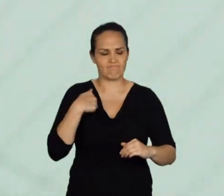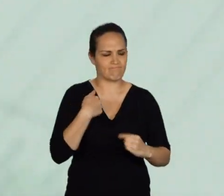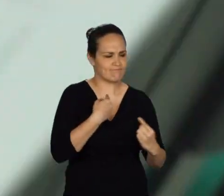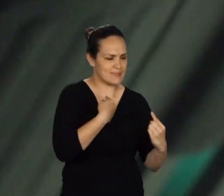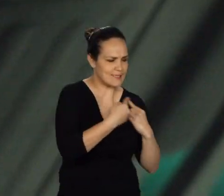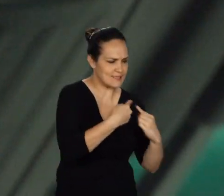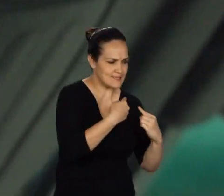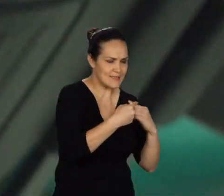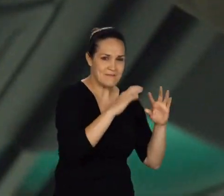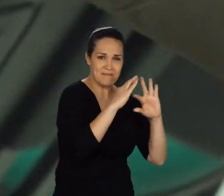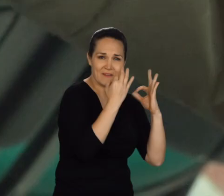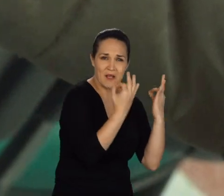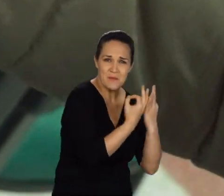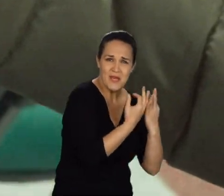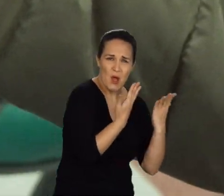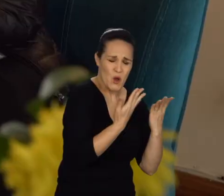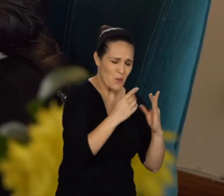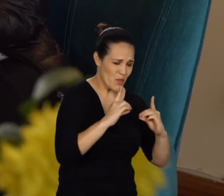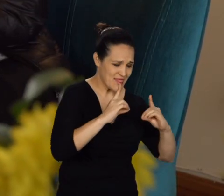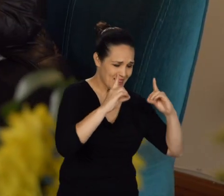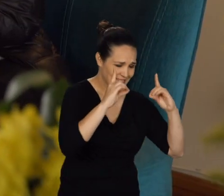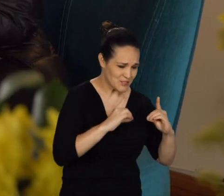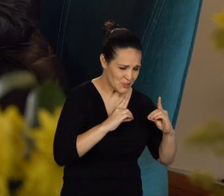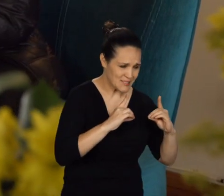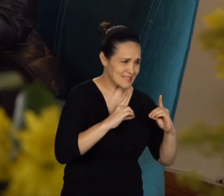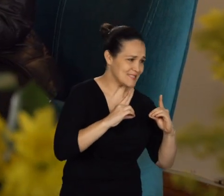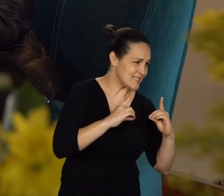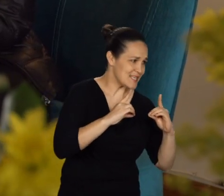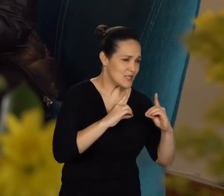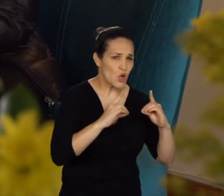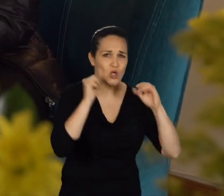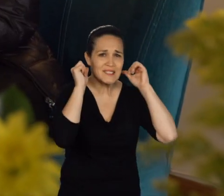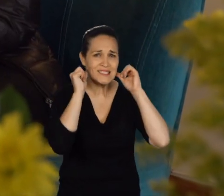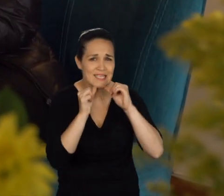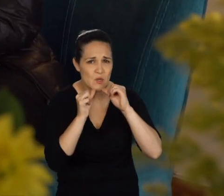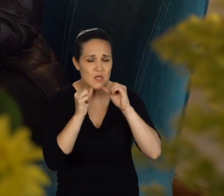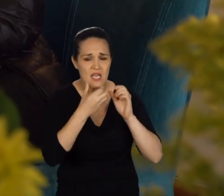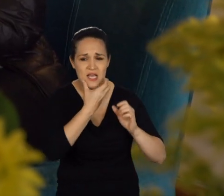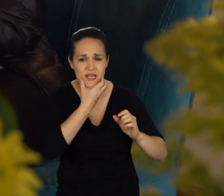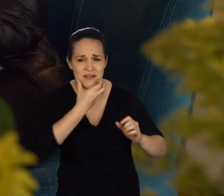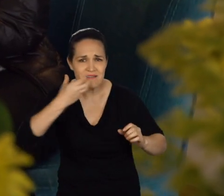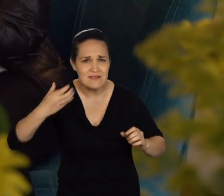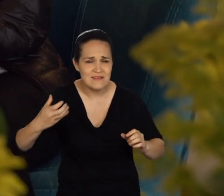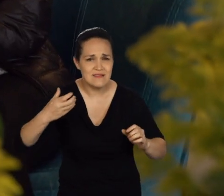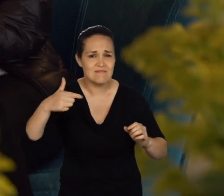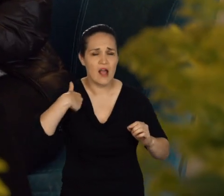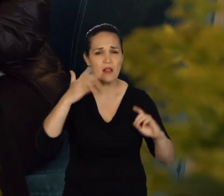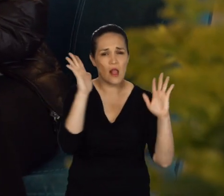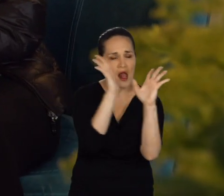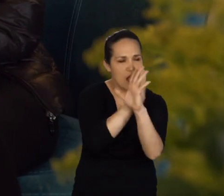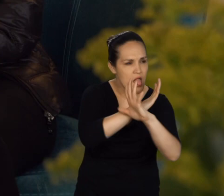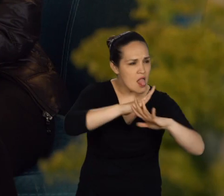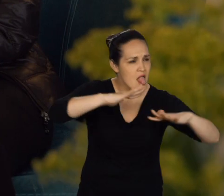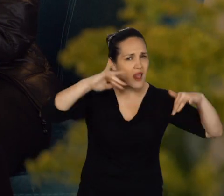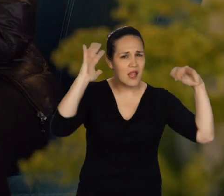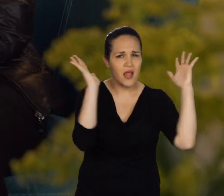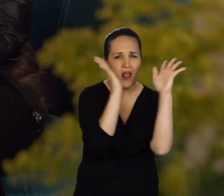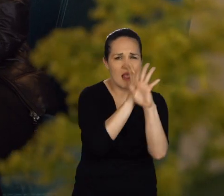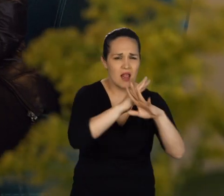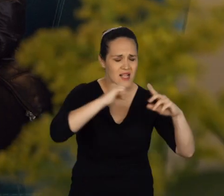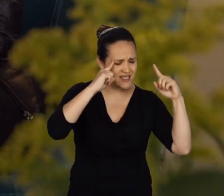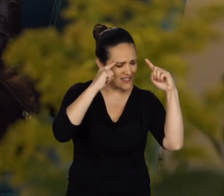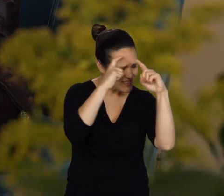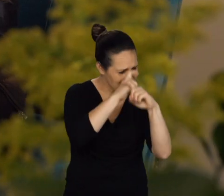La toma de la decisión fue de muchas consultas con la almohada, muchas noches en vela,